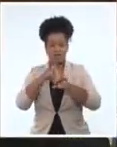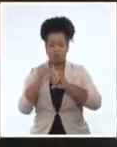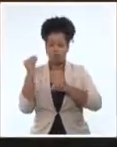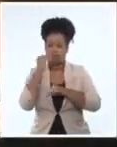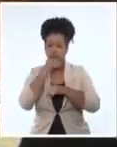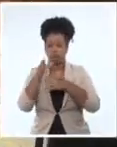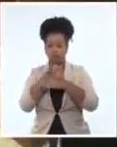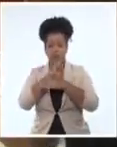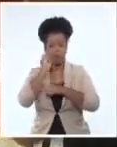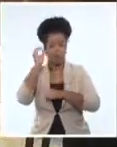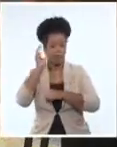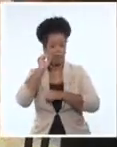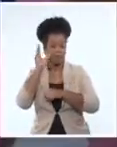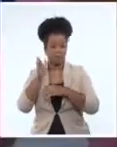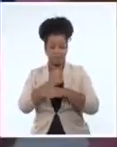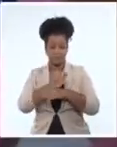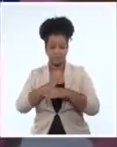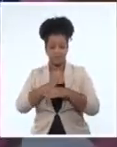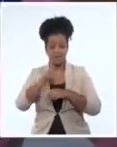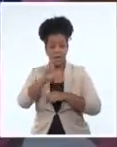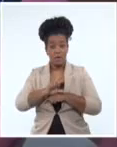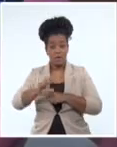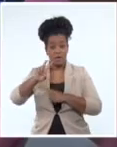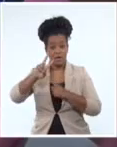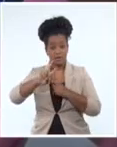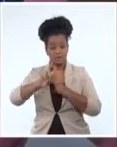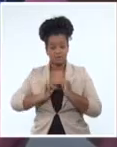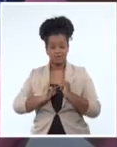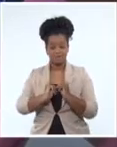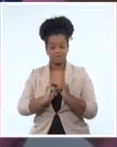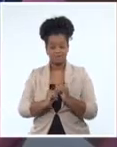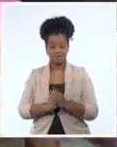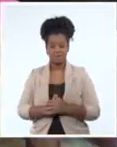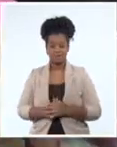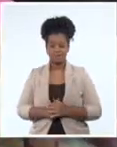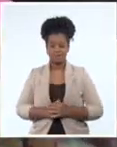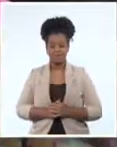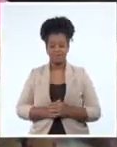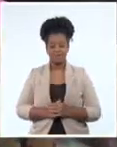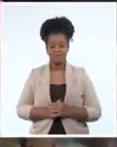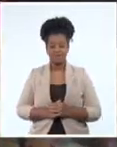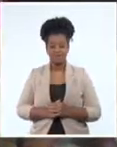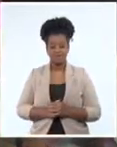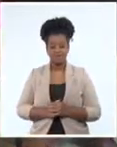y la innovación. En Camagüey, Lázaro Ernesto Torres, Sistema Informativo de la Televisión Cubana.